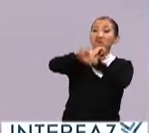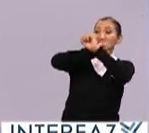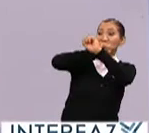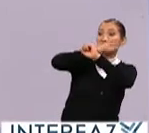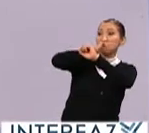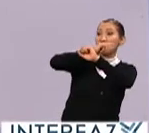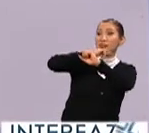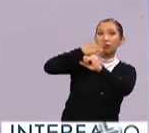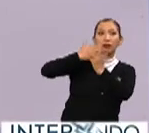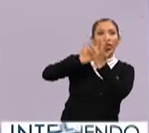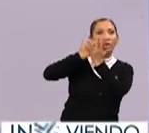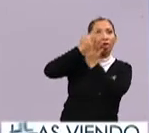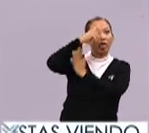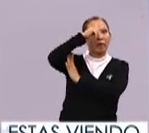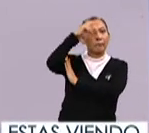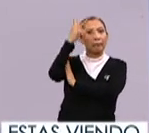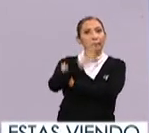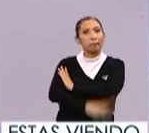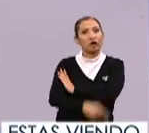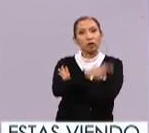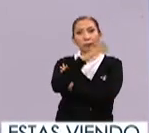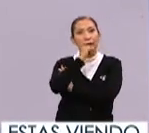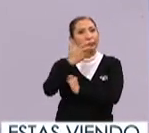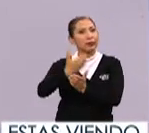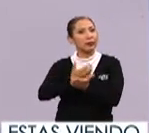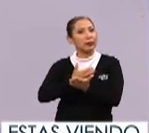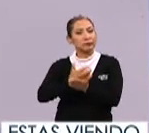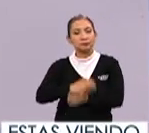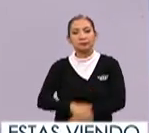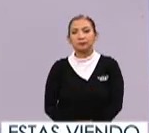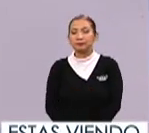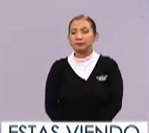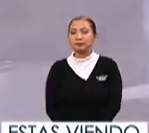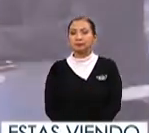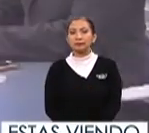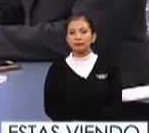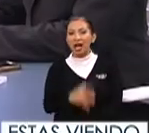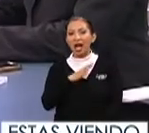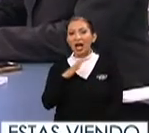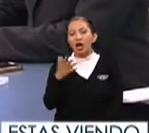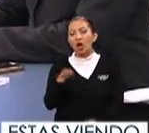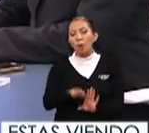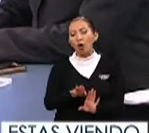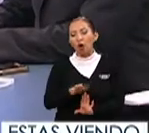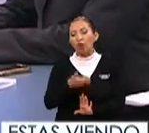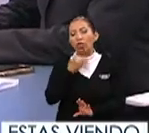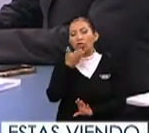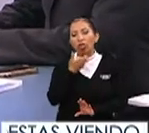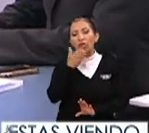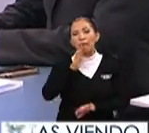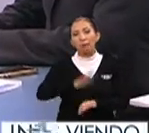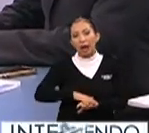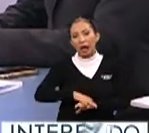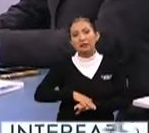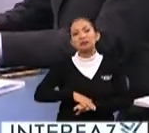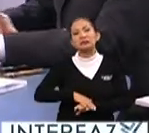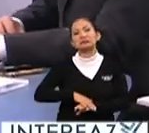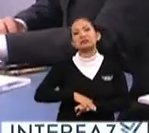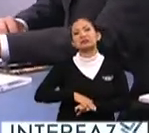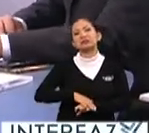enfermedades con mayor dificultad en su tratamiento. Creo que hay una cultura también cada vez mayor